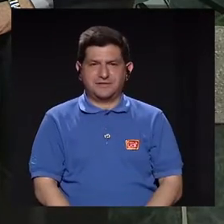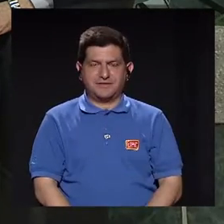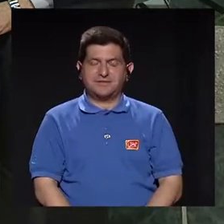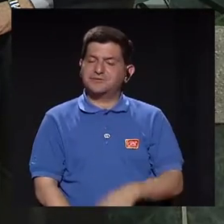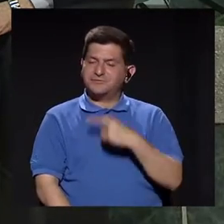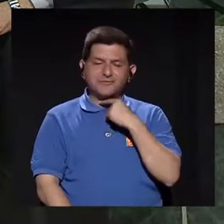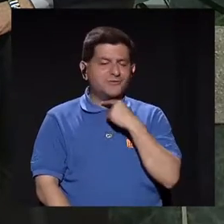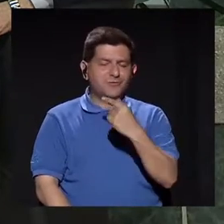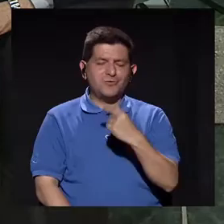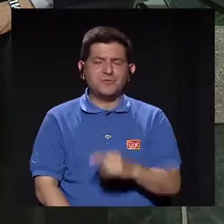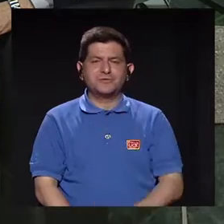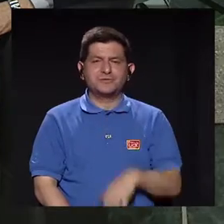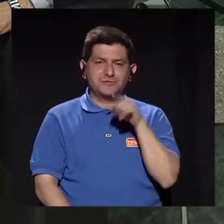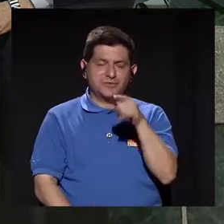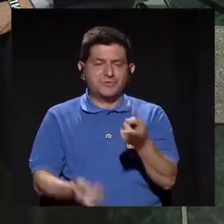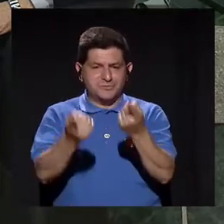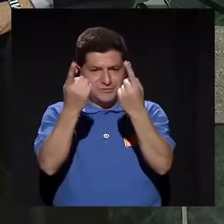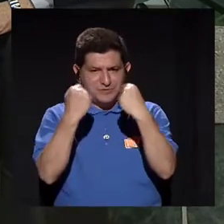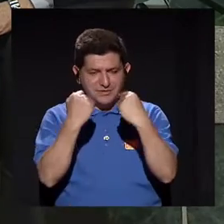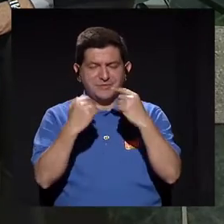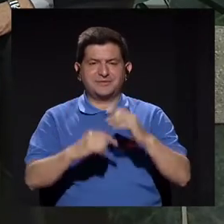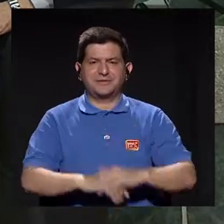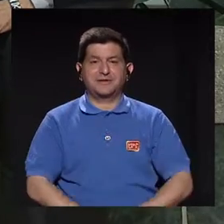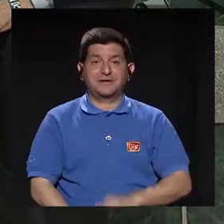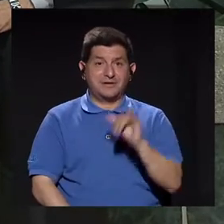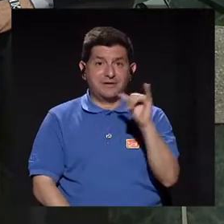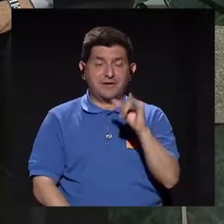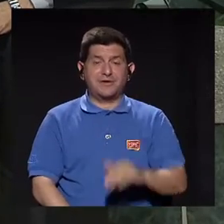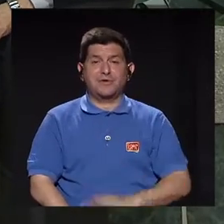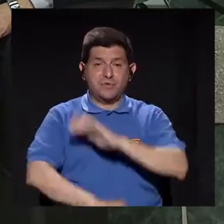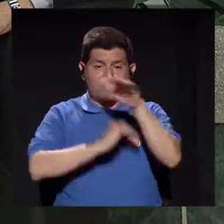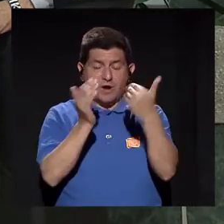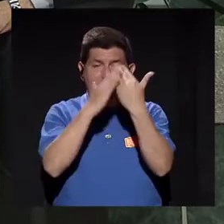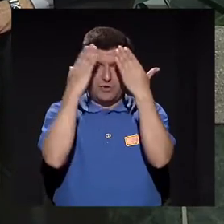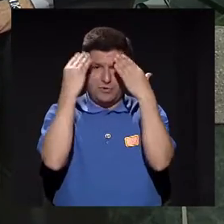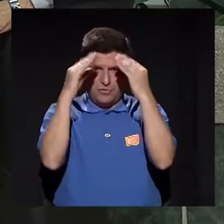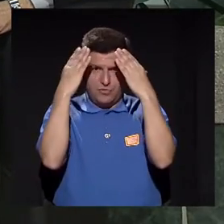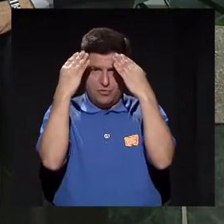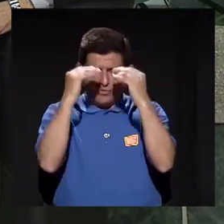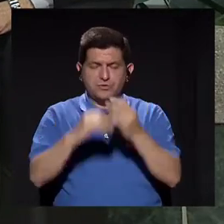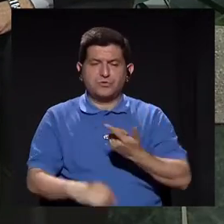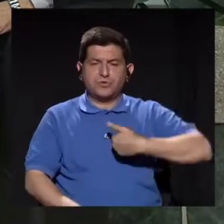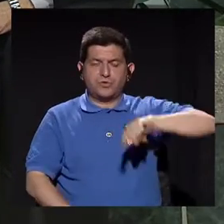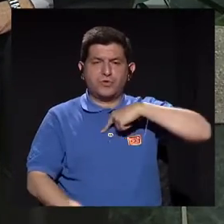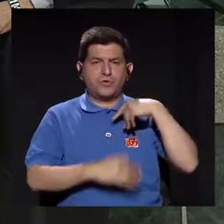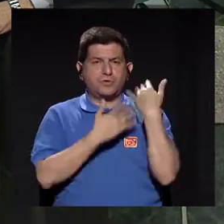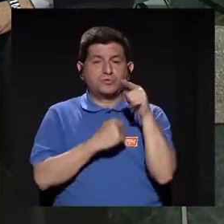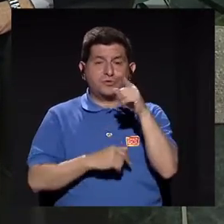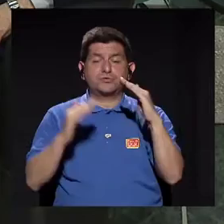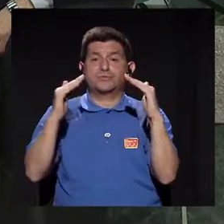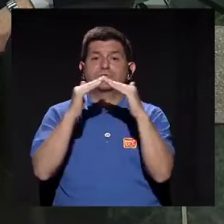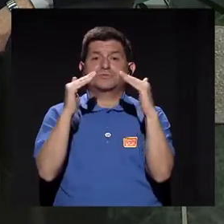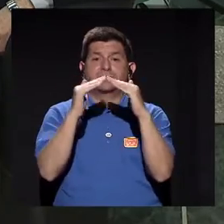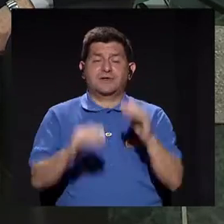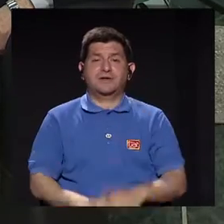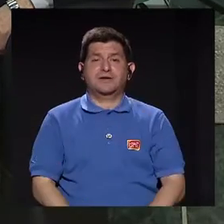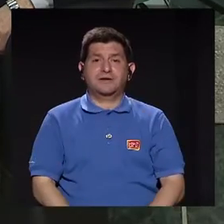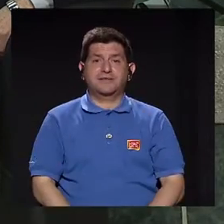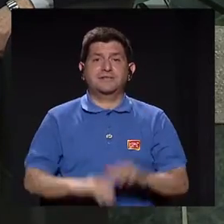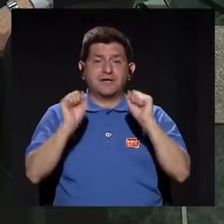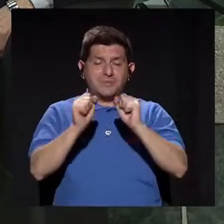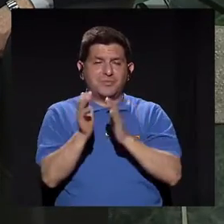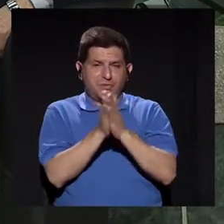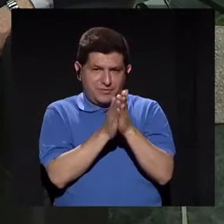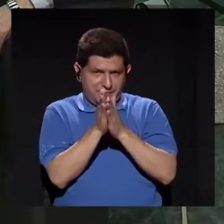verdad que ha sido un placer poder contar el día de hoy con su presencia y con toda esta información que esperamos allá en sus casas les